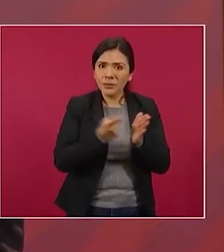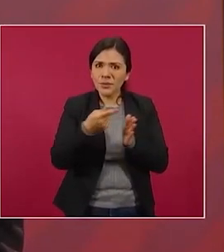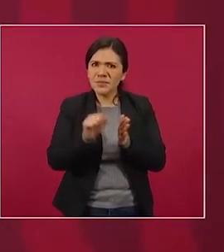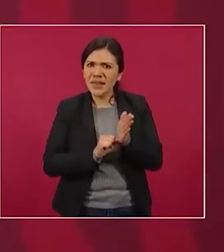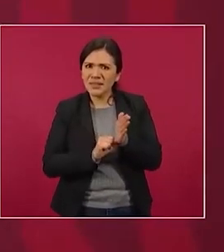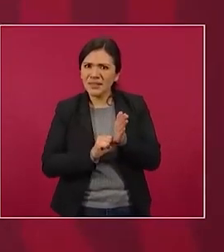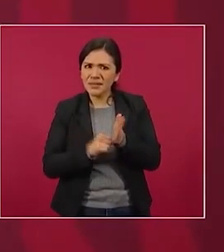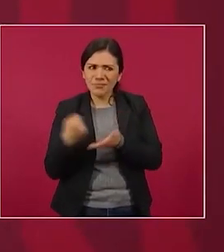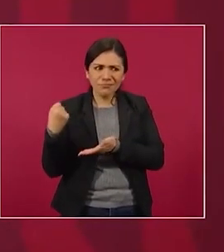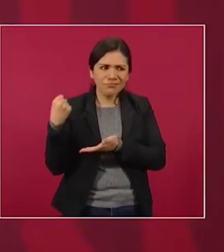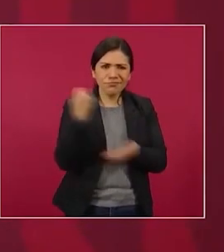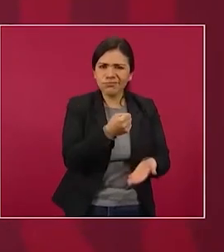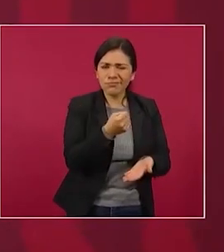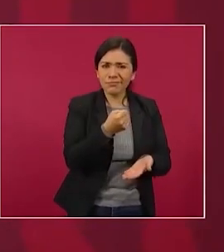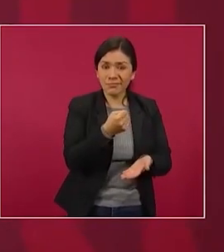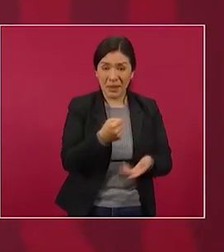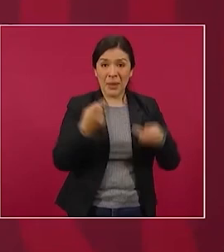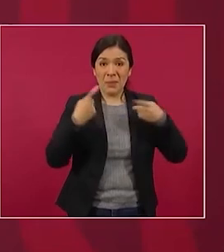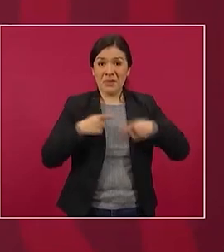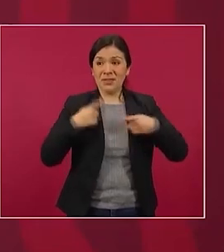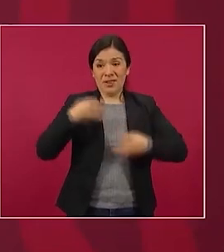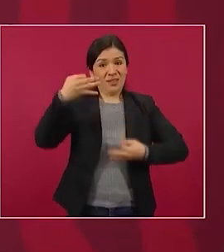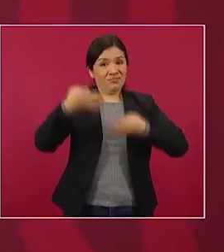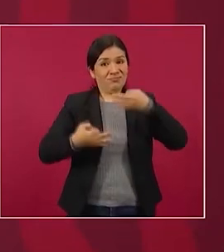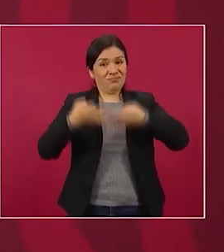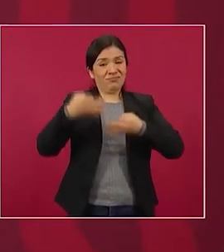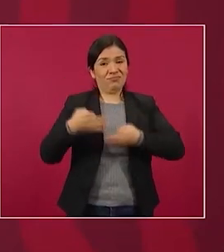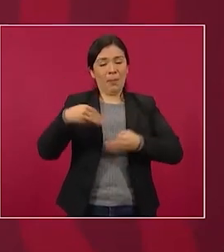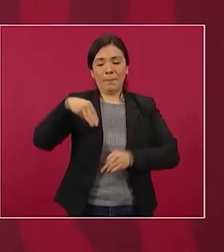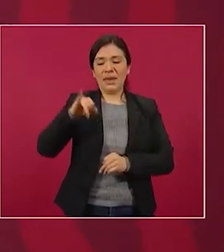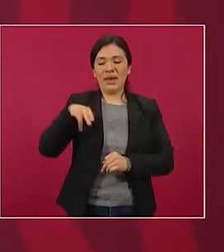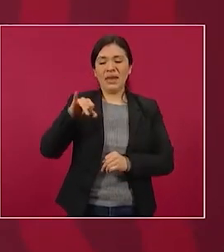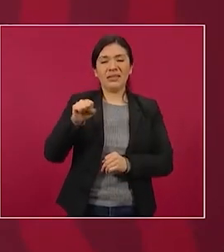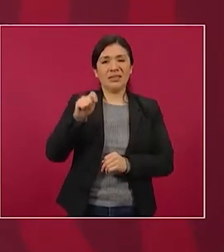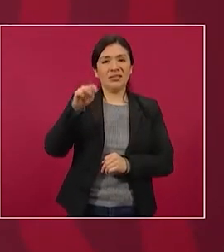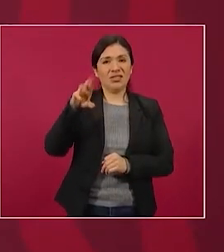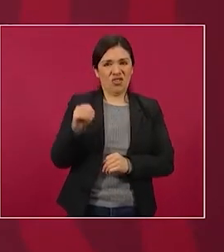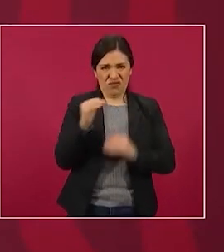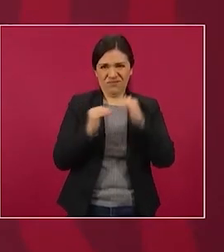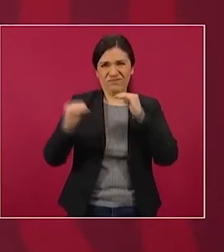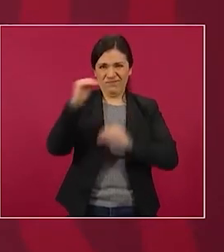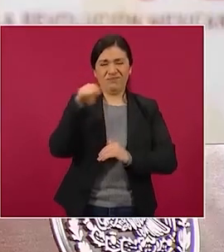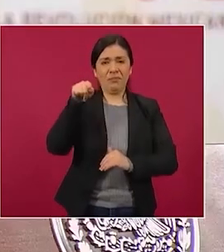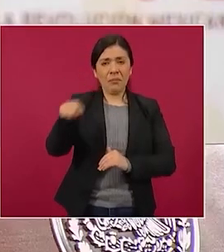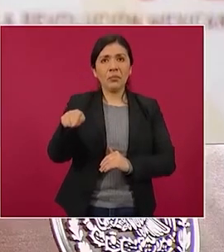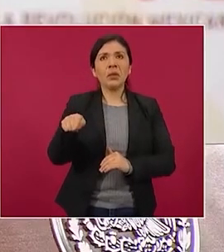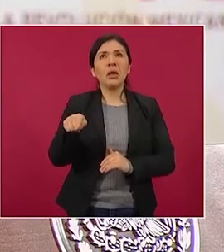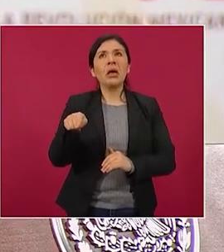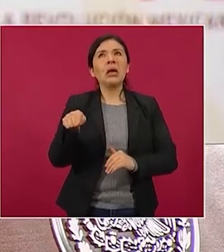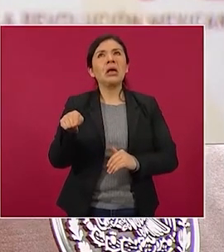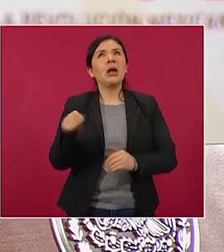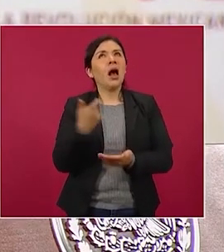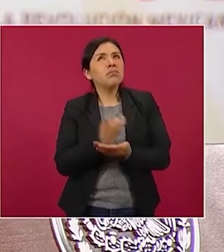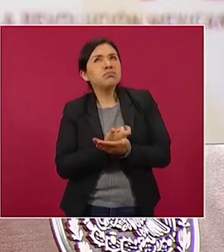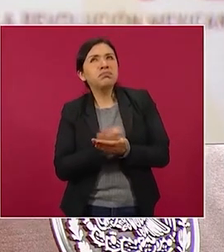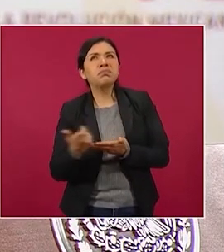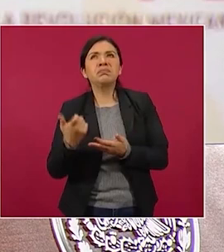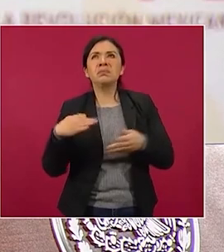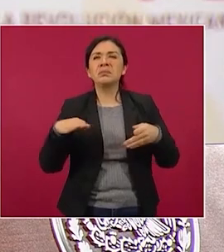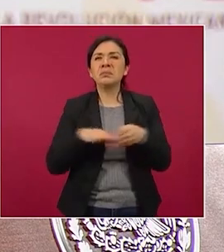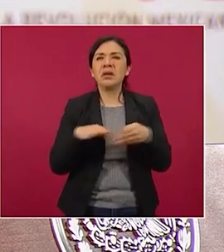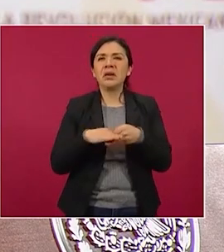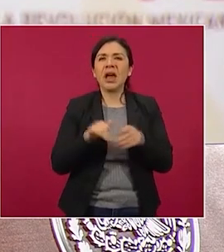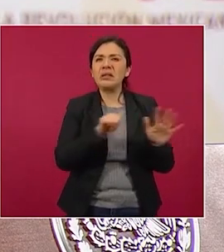Los ministros se llevaban como 650